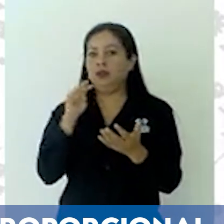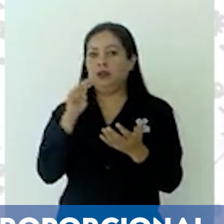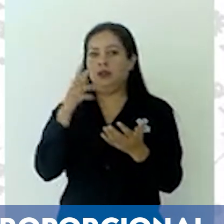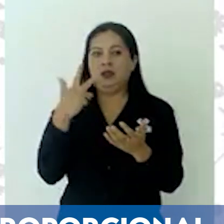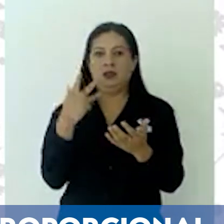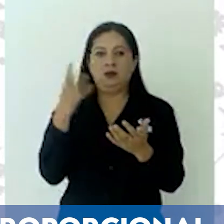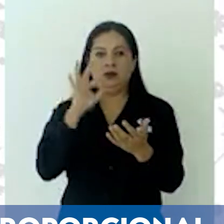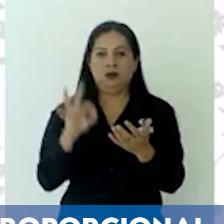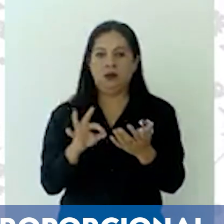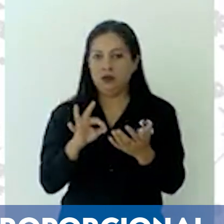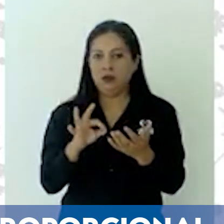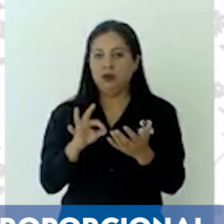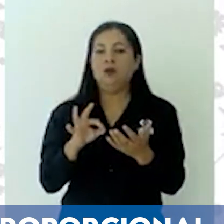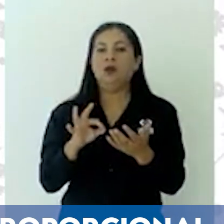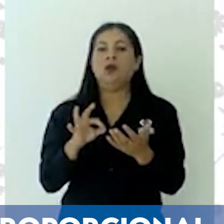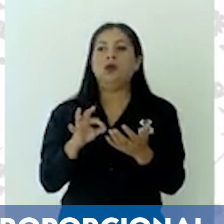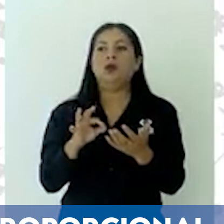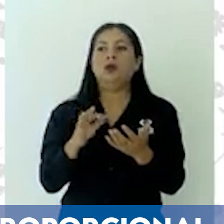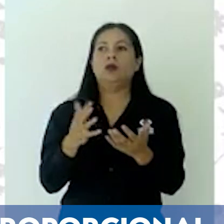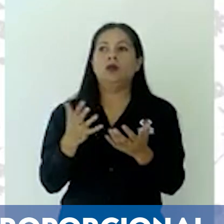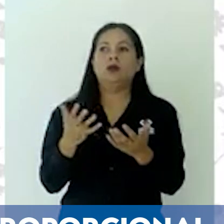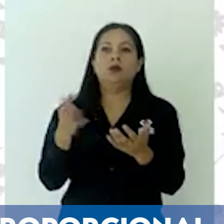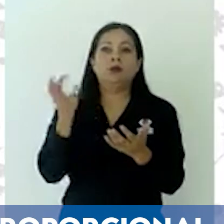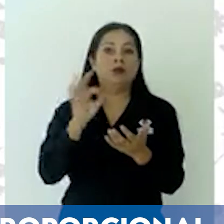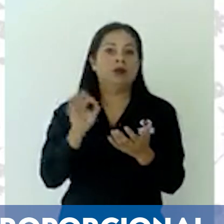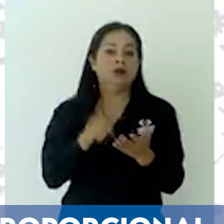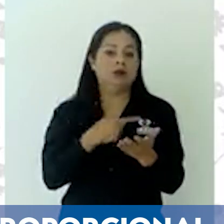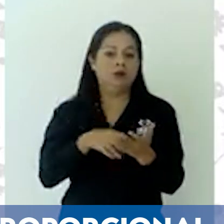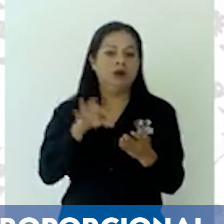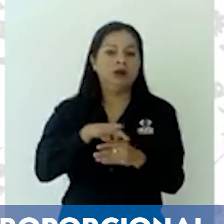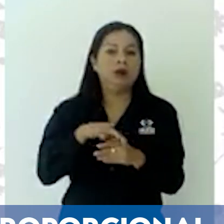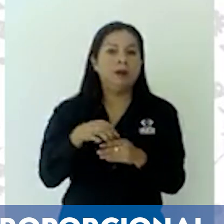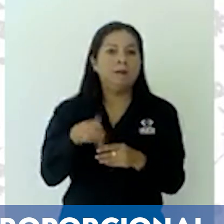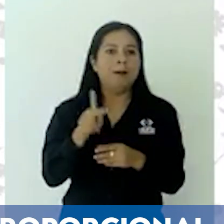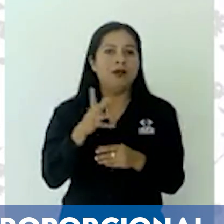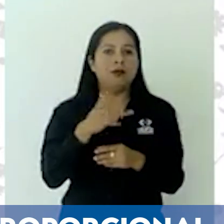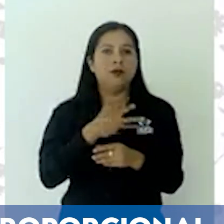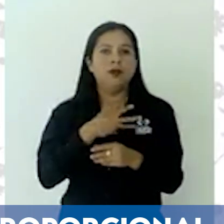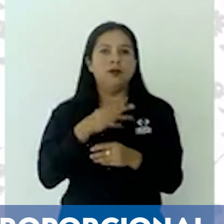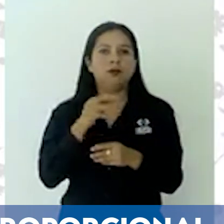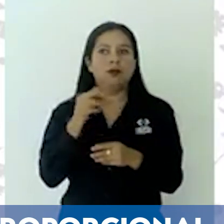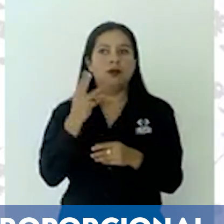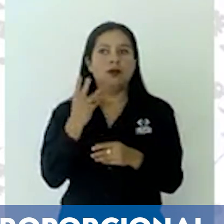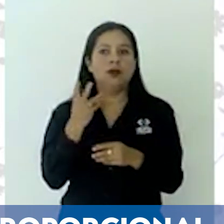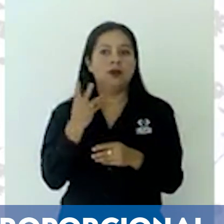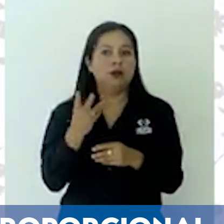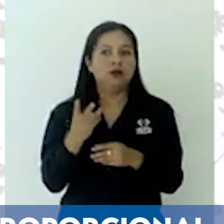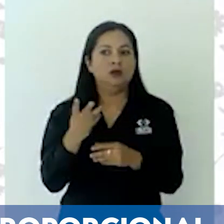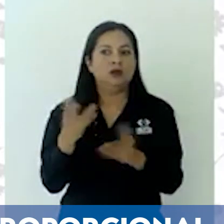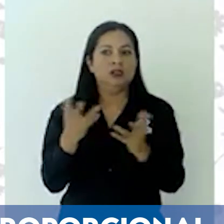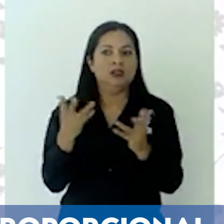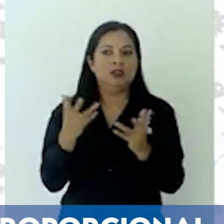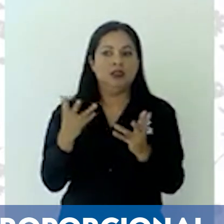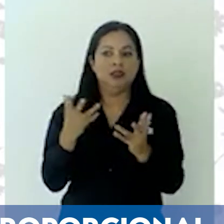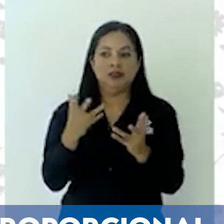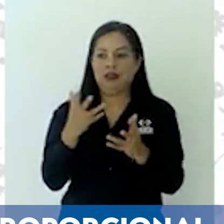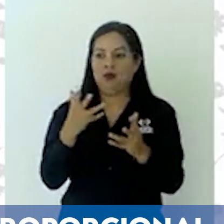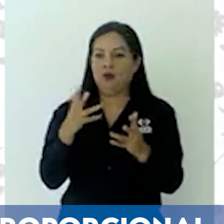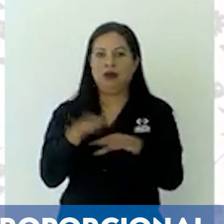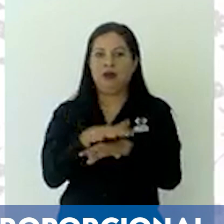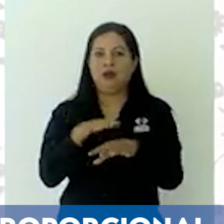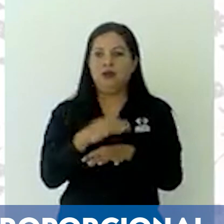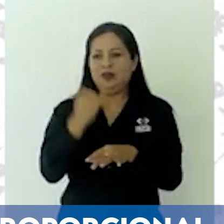la diputada federal saliente, Aracelio Campo Manzanares, Jesús Uriostegui García, Larifa Meraza y Lloyd